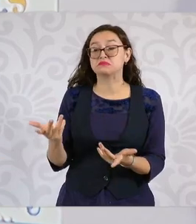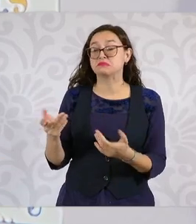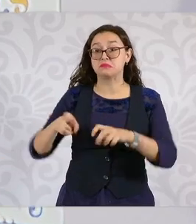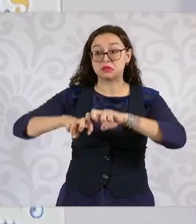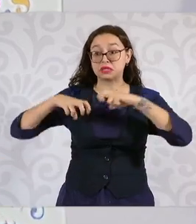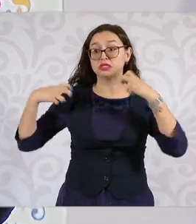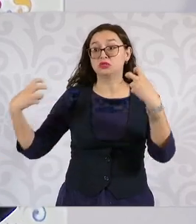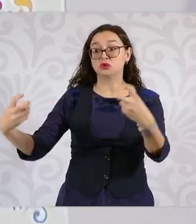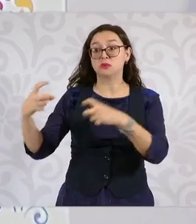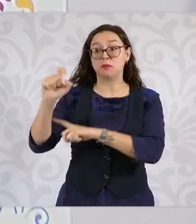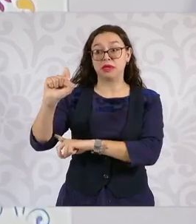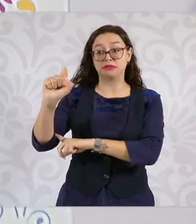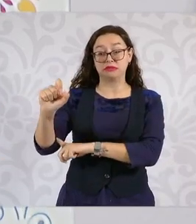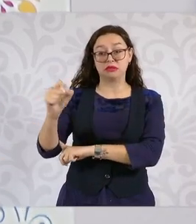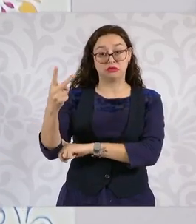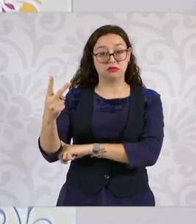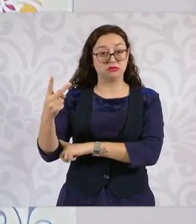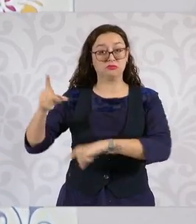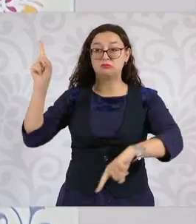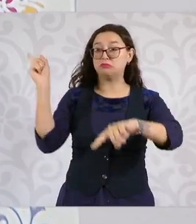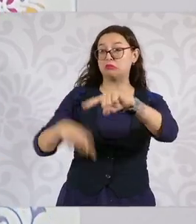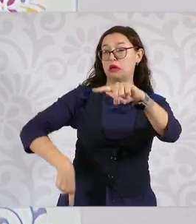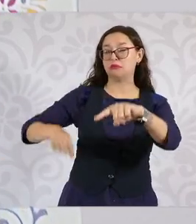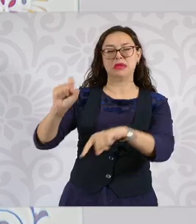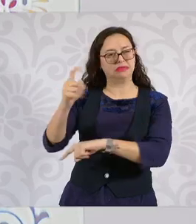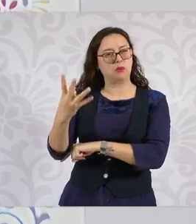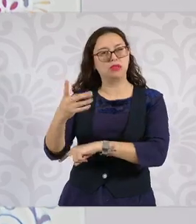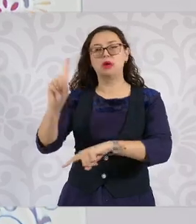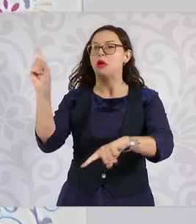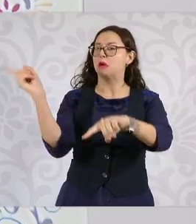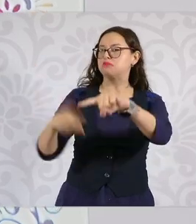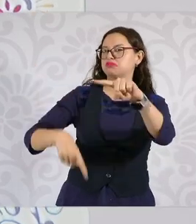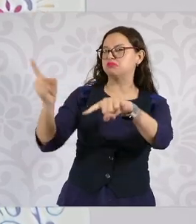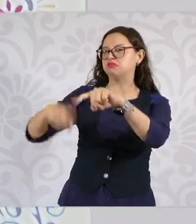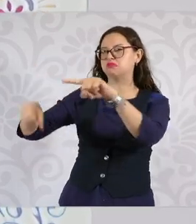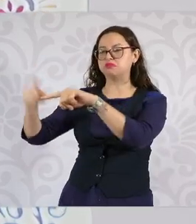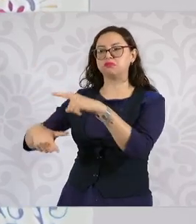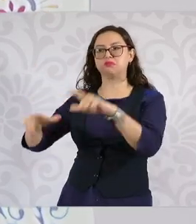y entraron que son ahora once,